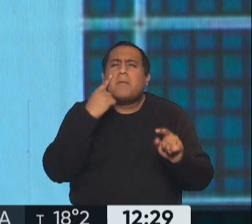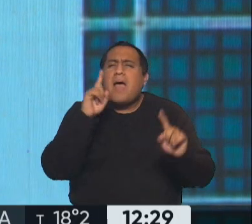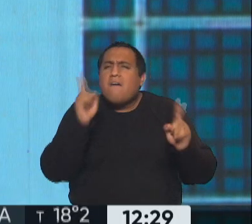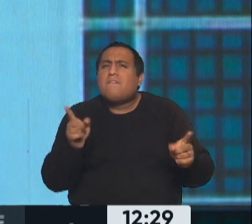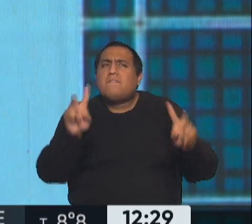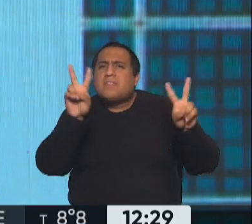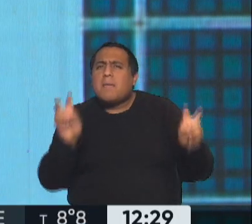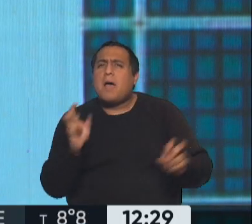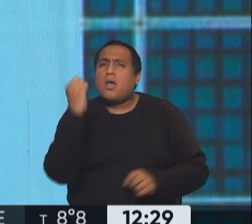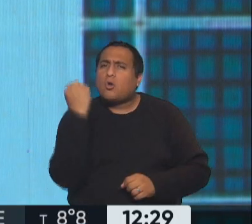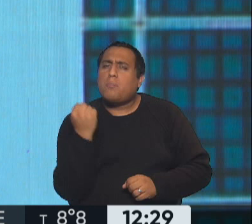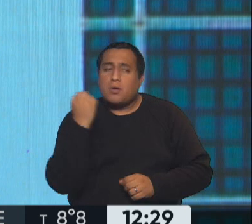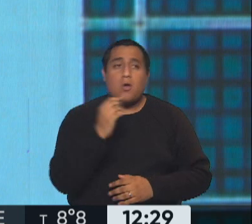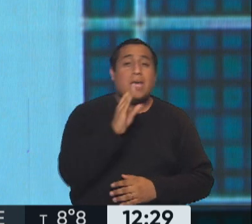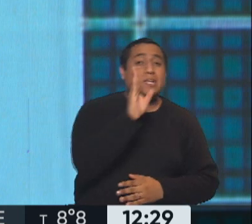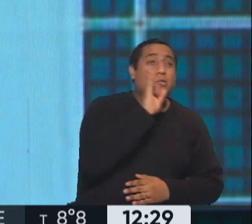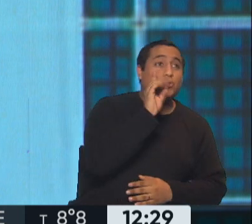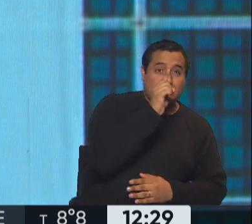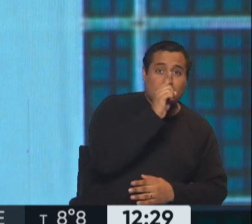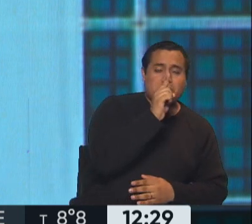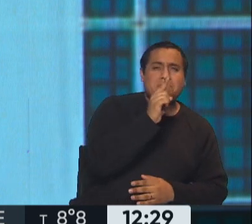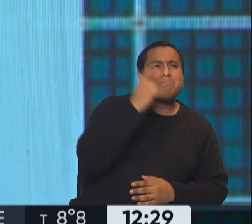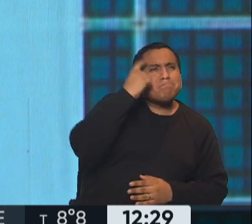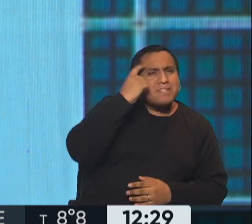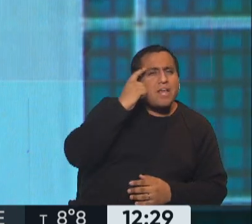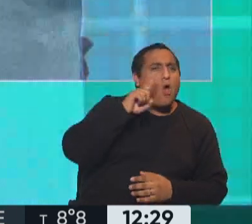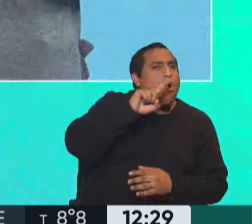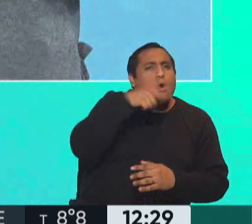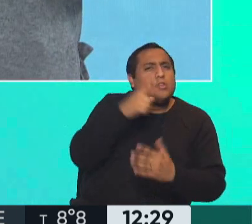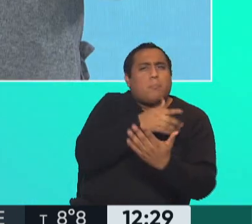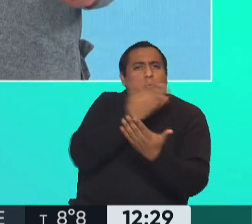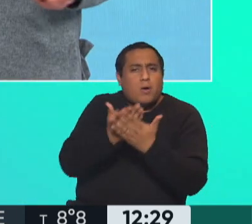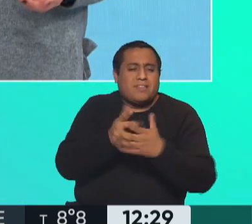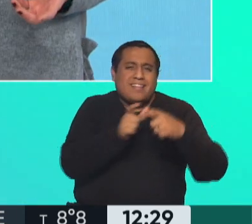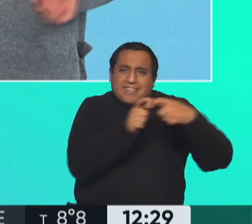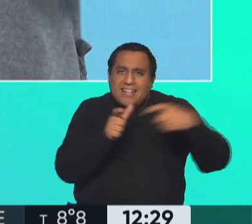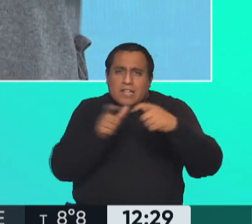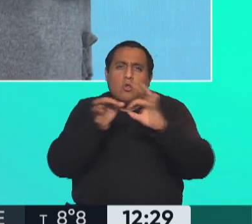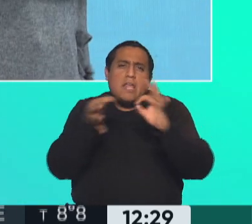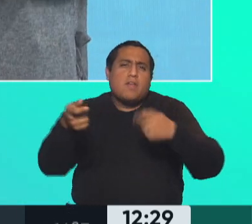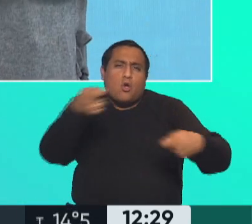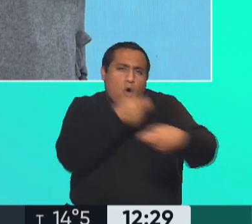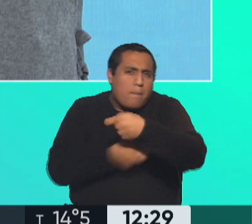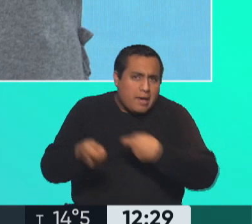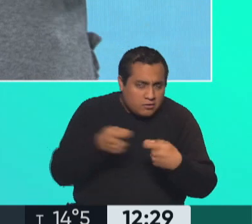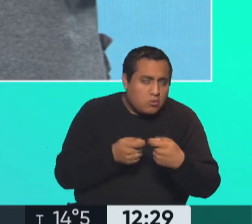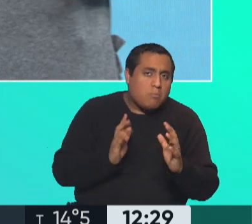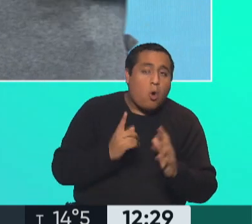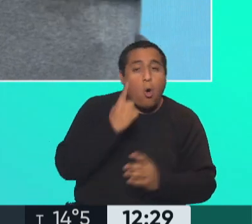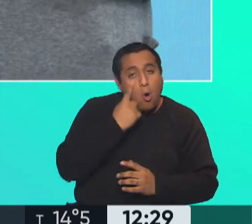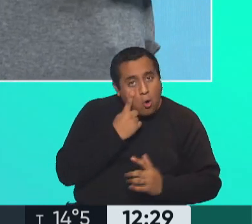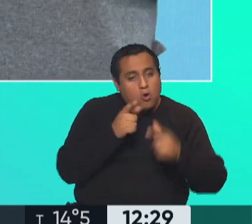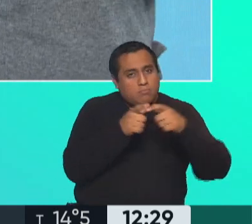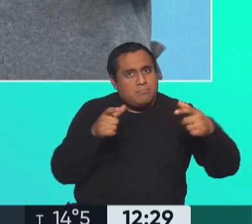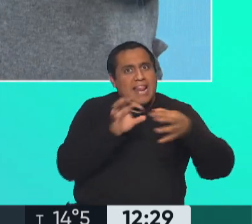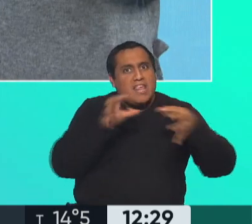que va a ser parte de la agenda. Estados Unidos tiene la idea de presentar algunas propuestas de tratados de libre comercio. Ojo con esto porque los tratados de libre